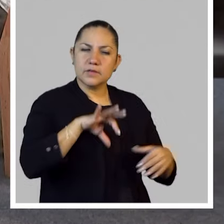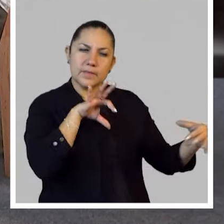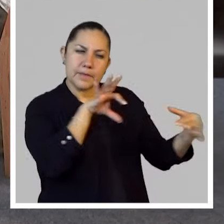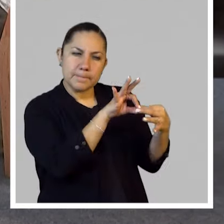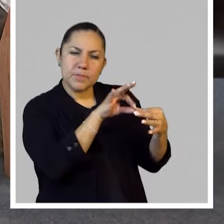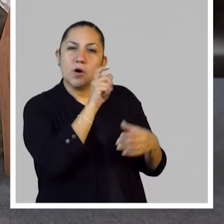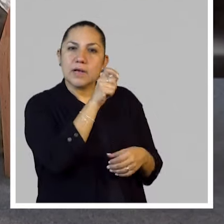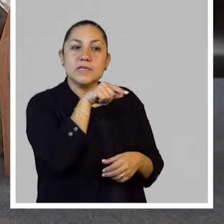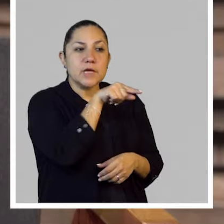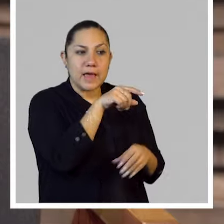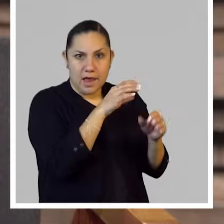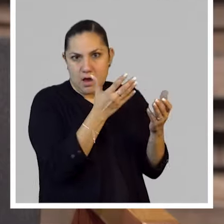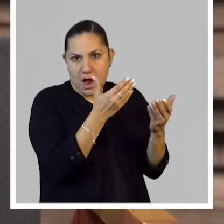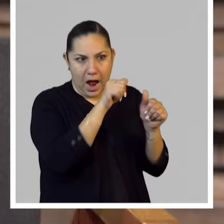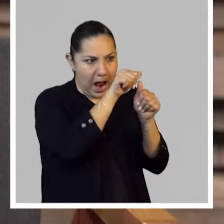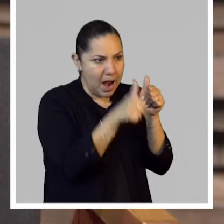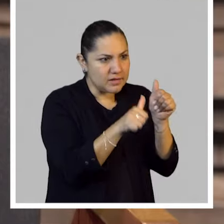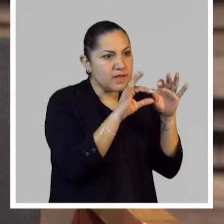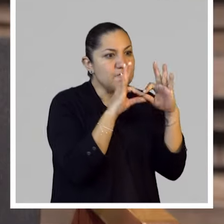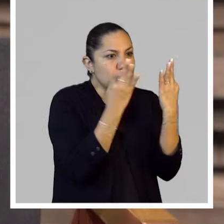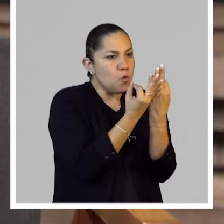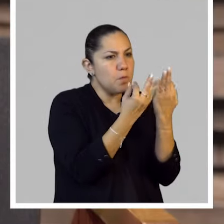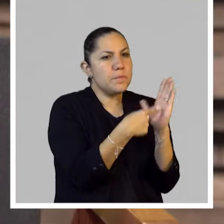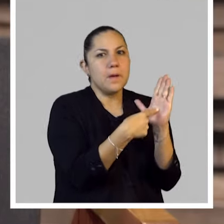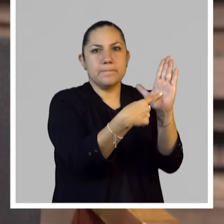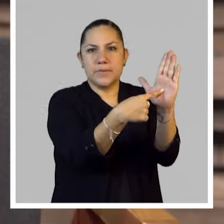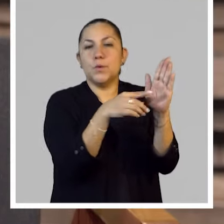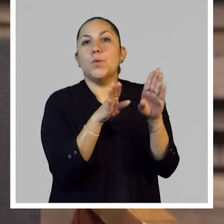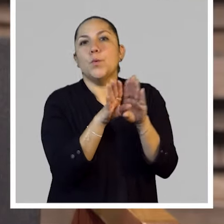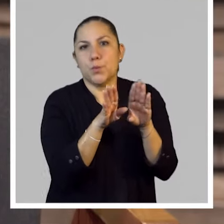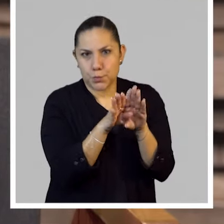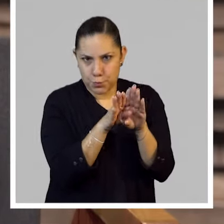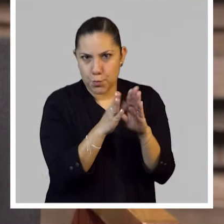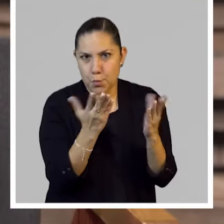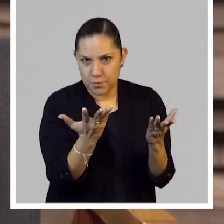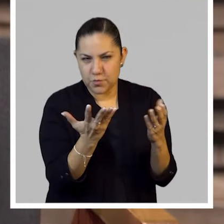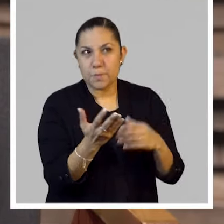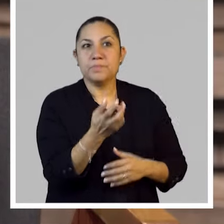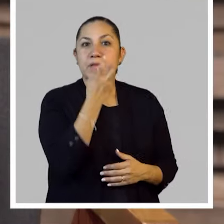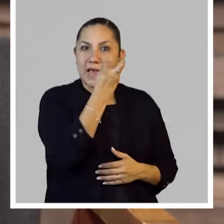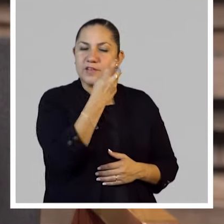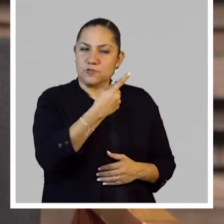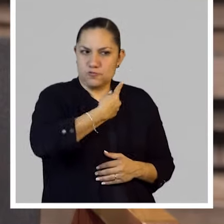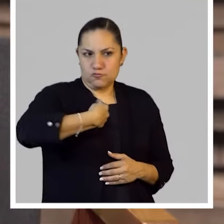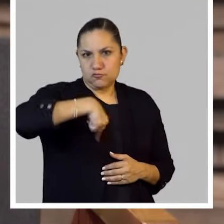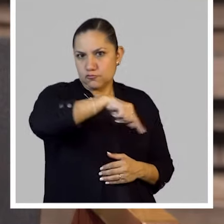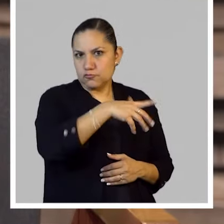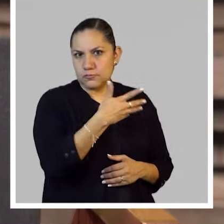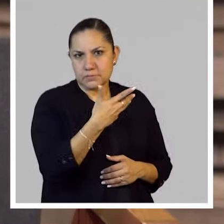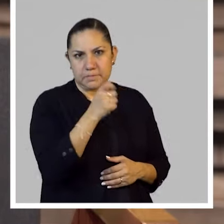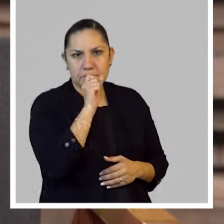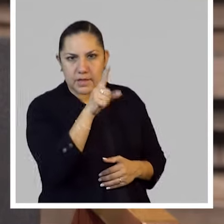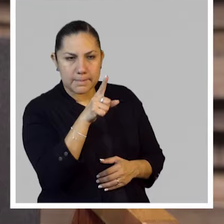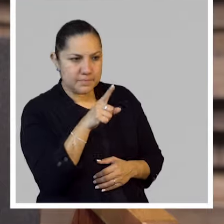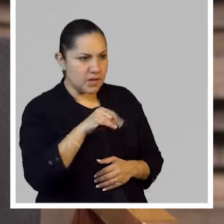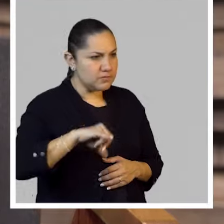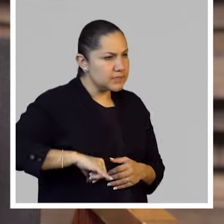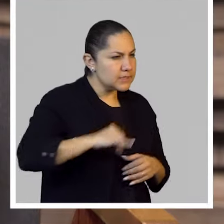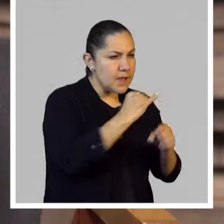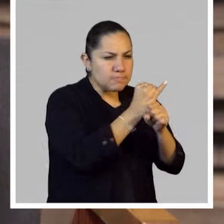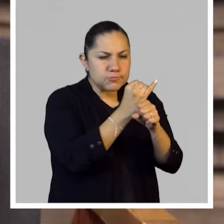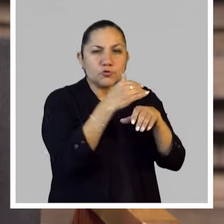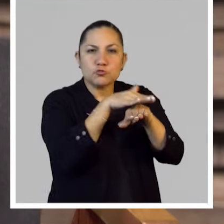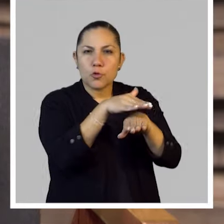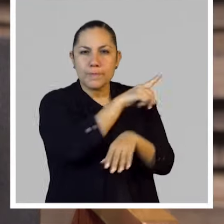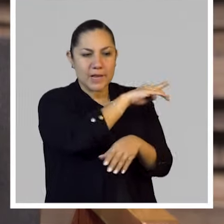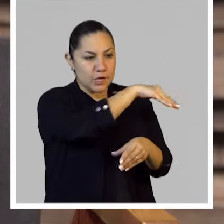exhibe la obra de arte, ¿no? Y entonces aquí, pues, nos interesaba justo la idea de los sobres, de los sellos, de las